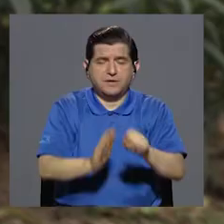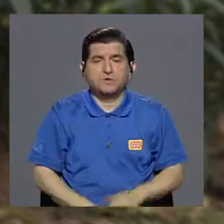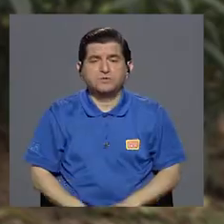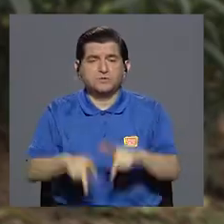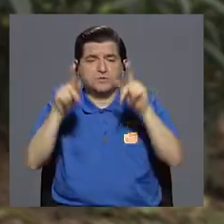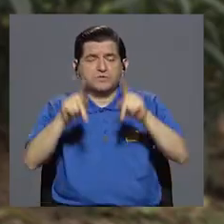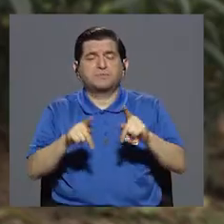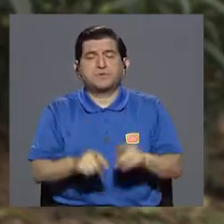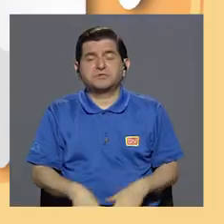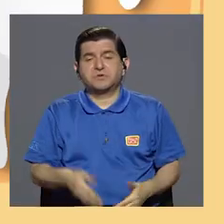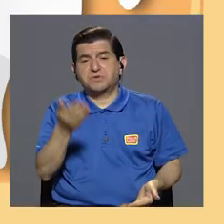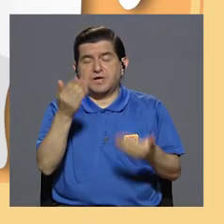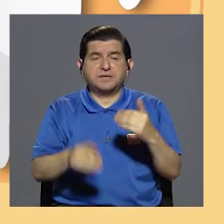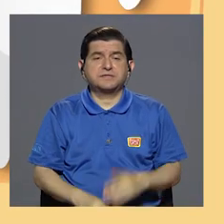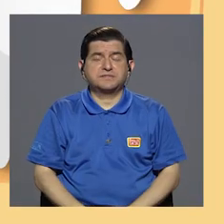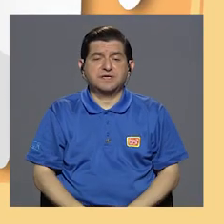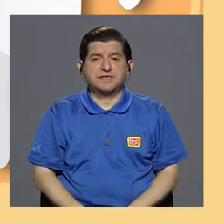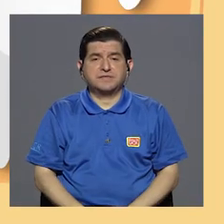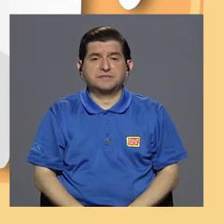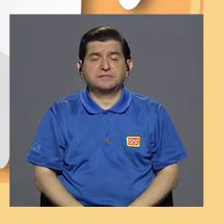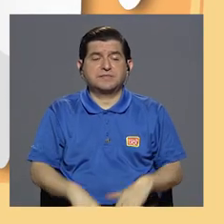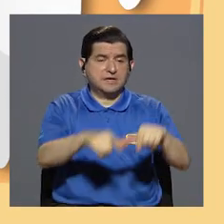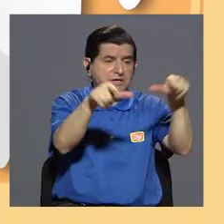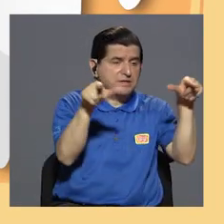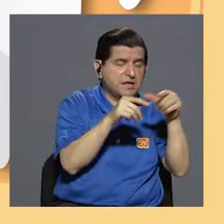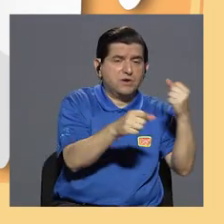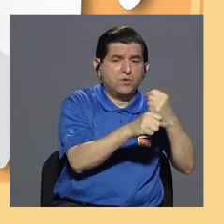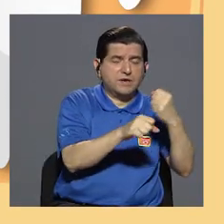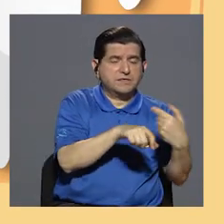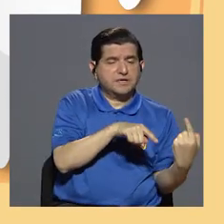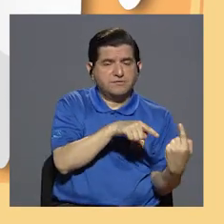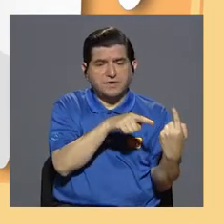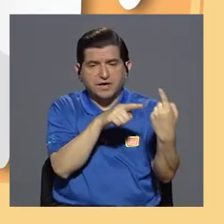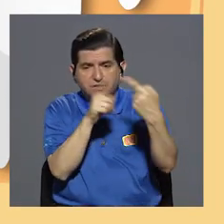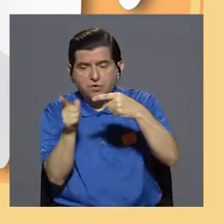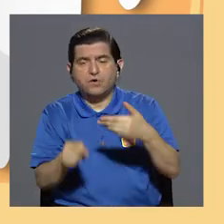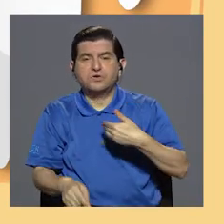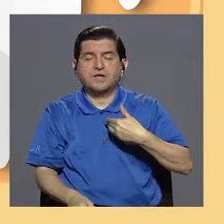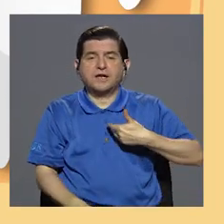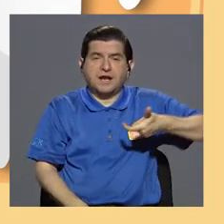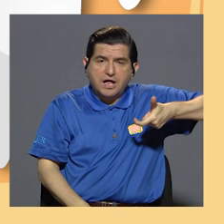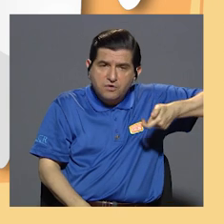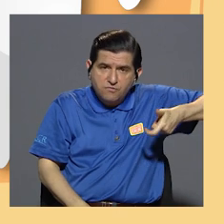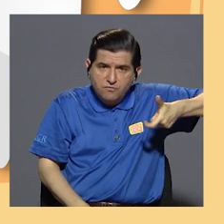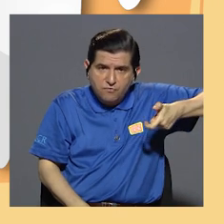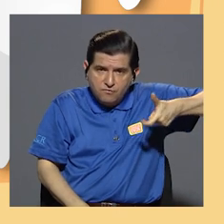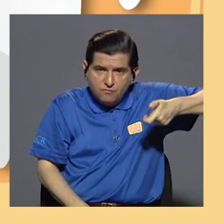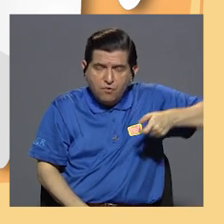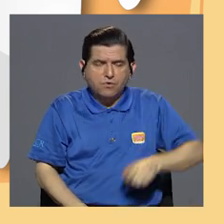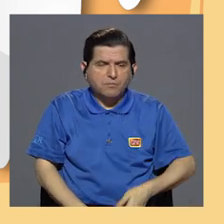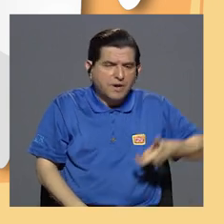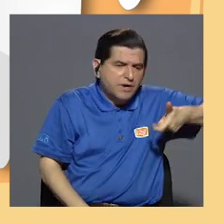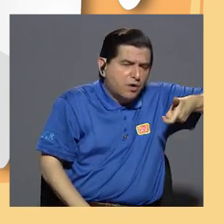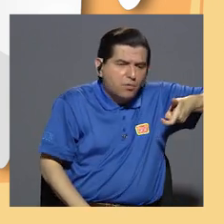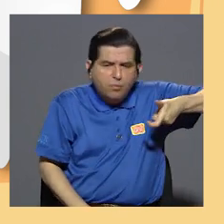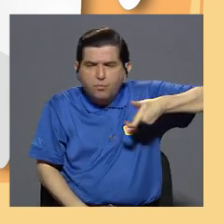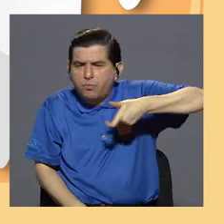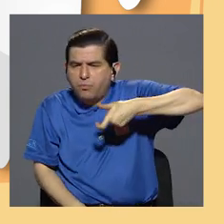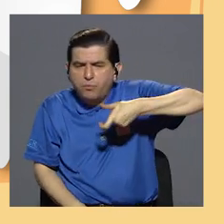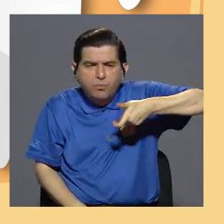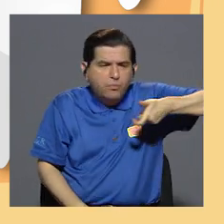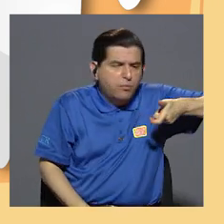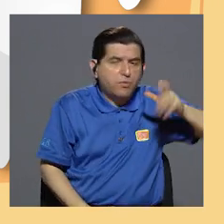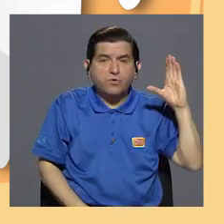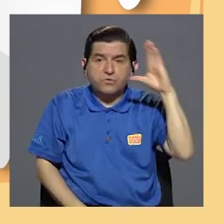cuando la persona está regresando o trasladándose del lugar de trabajo, llevar un foco, una linterna para ir alumbrando el suelo.